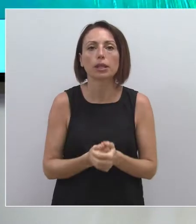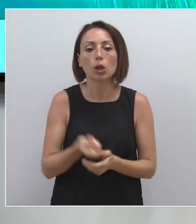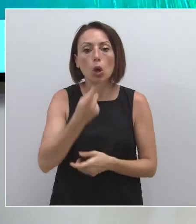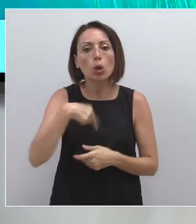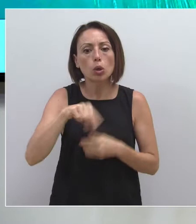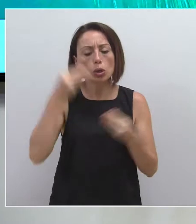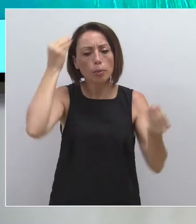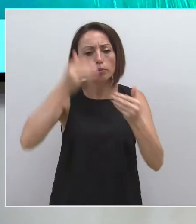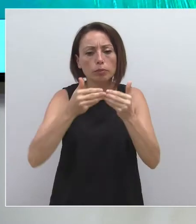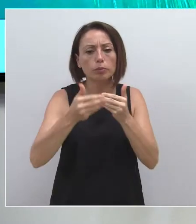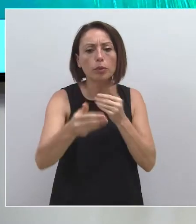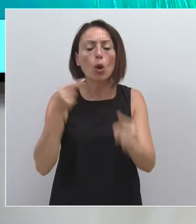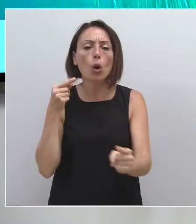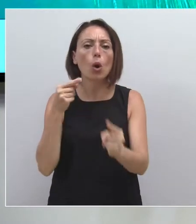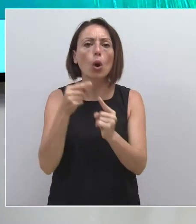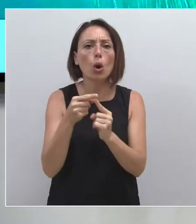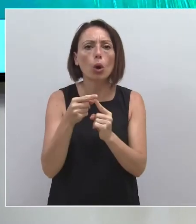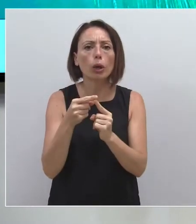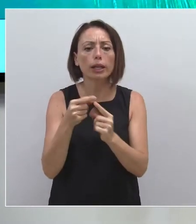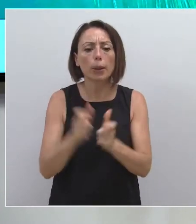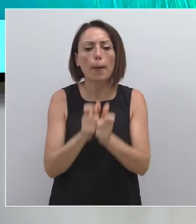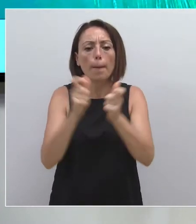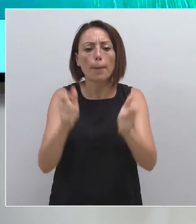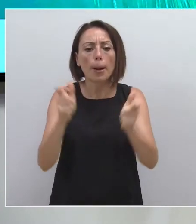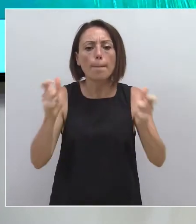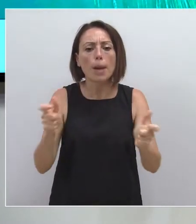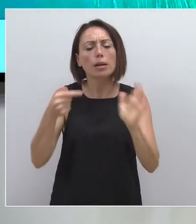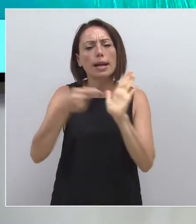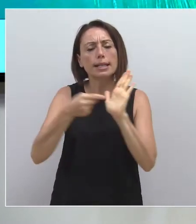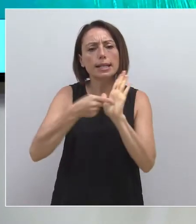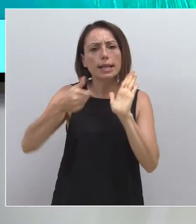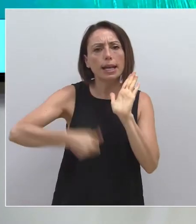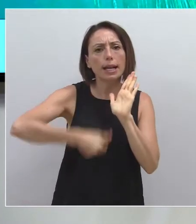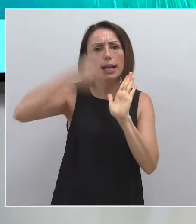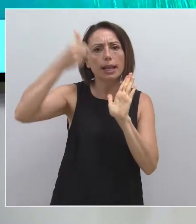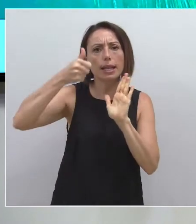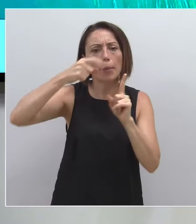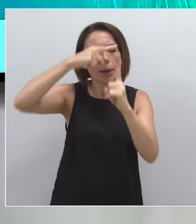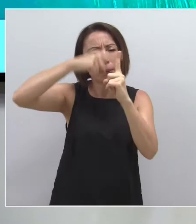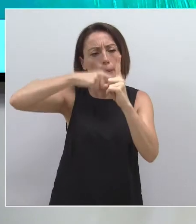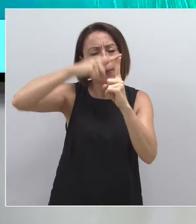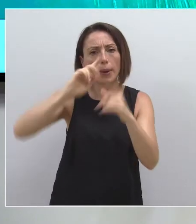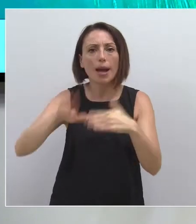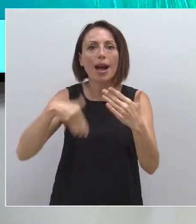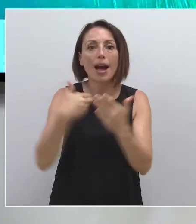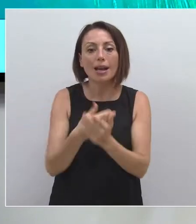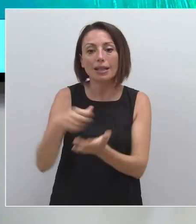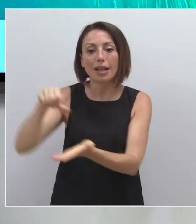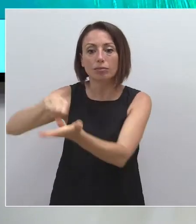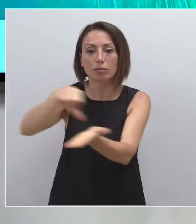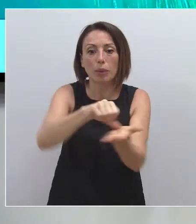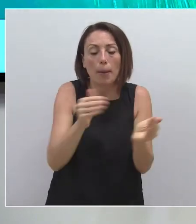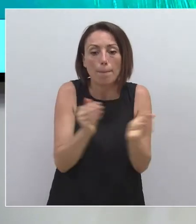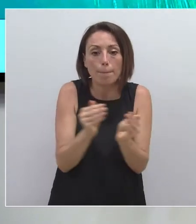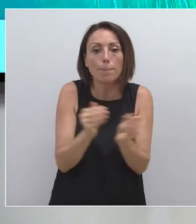objetivo incrementar notablemente su grado de exigencia, ampliando el rango de alcance hasta aglomeraciones urbanas de pequeño